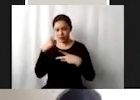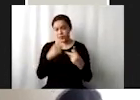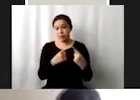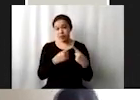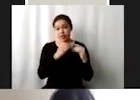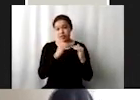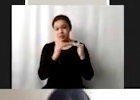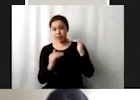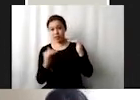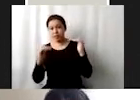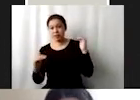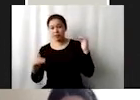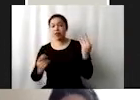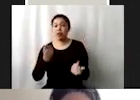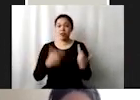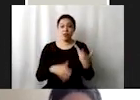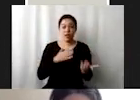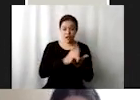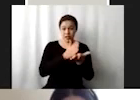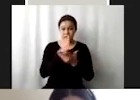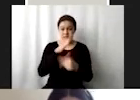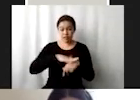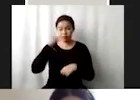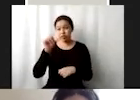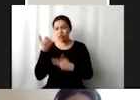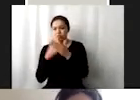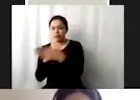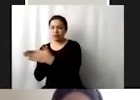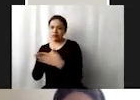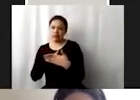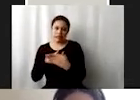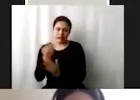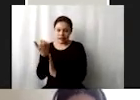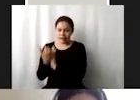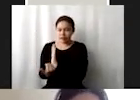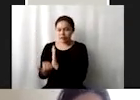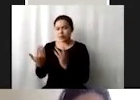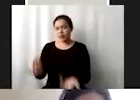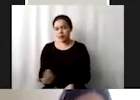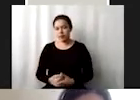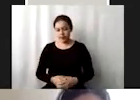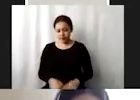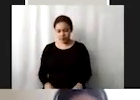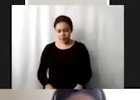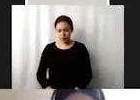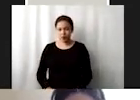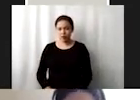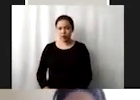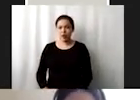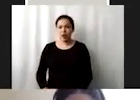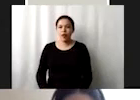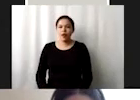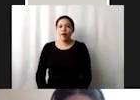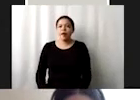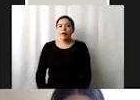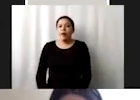que miramos donde unos tienen más acceso pues a ciertas cosas que a otros y